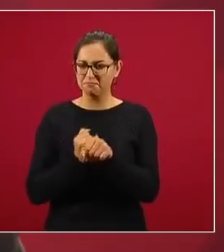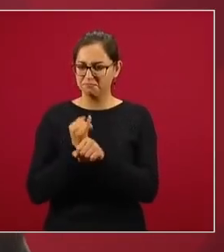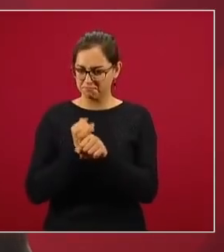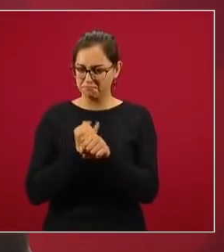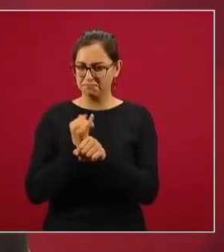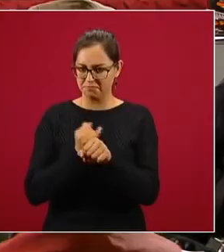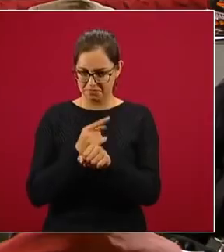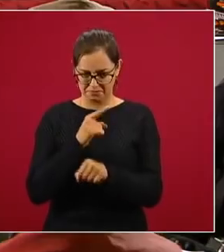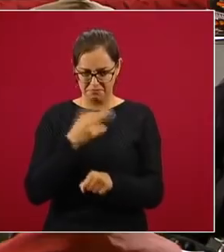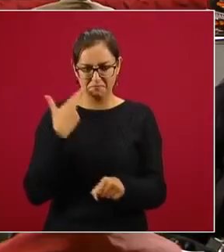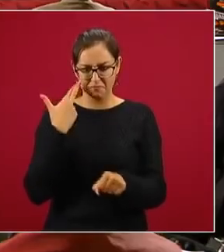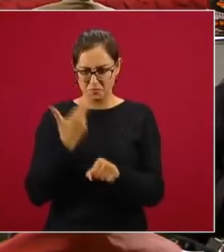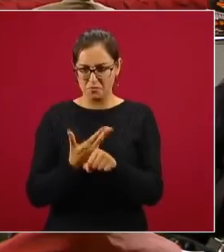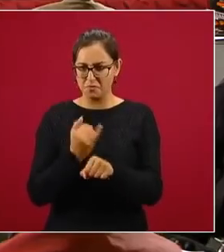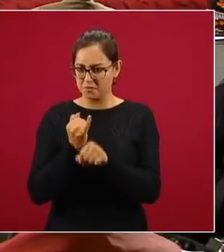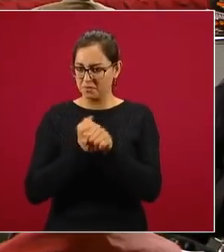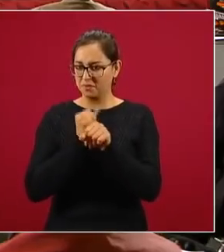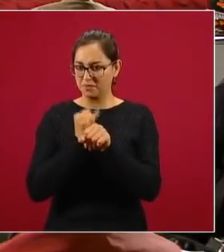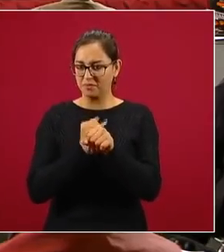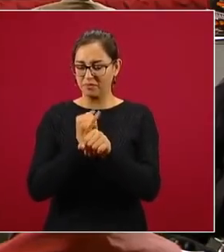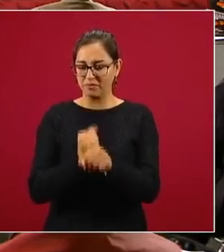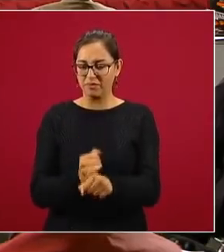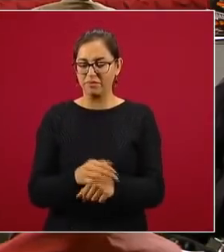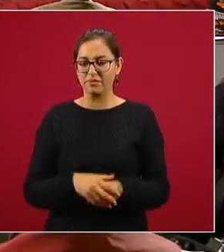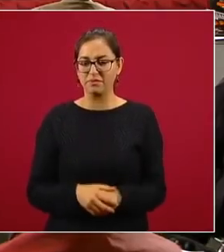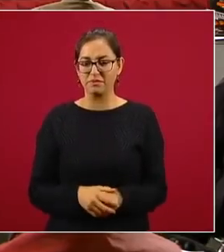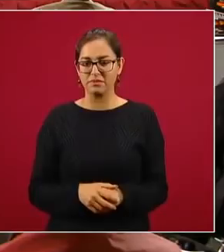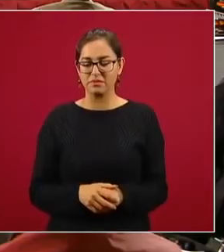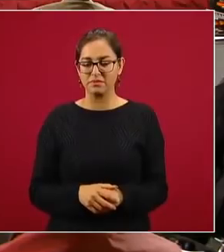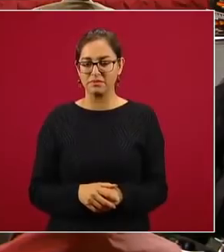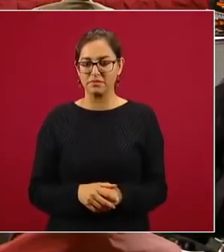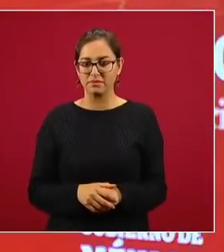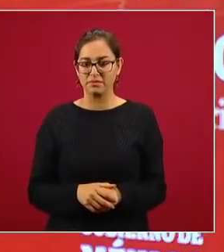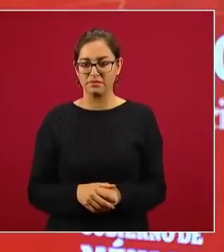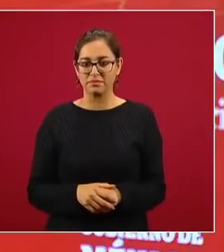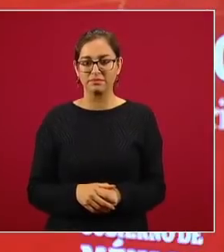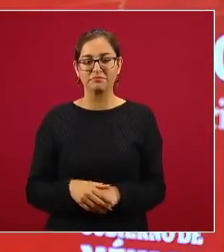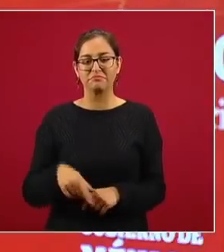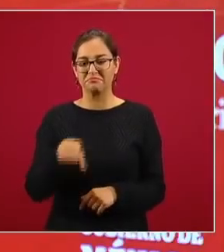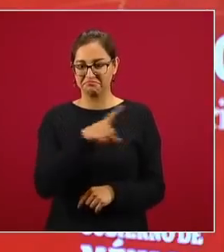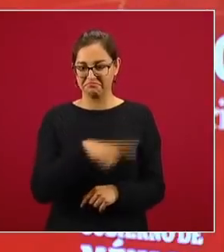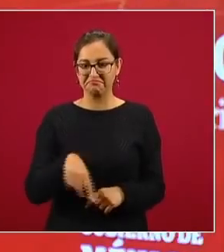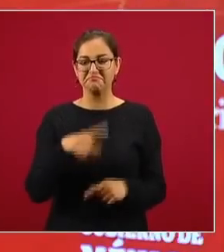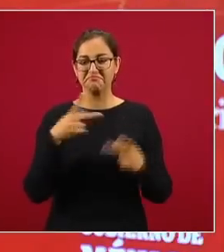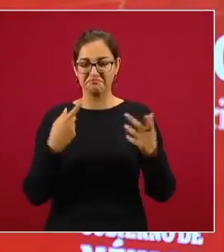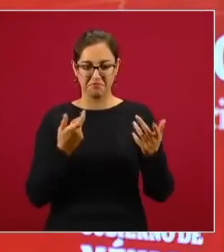se encargue de que acarrearon gente